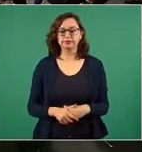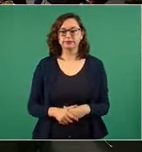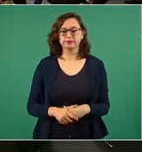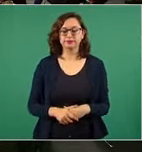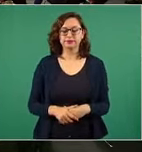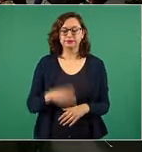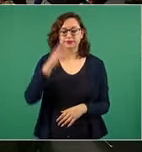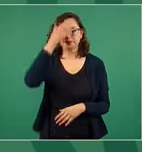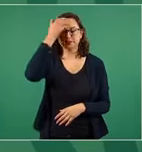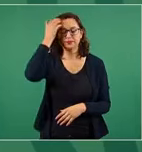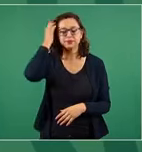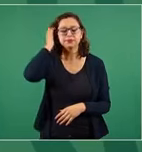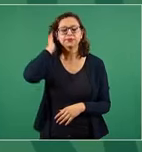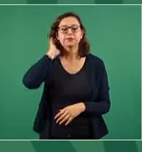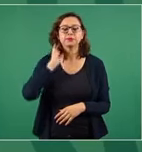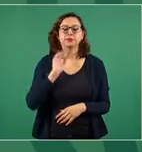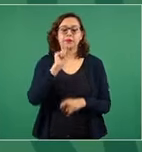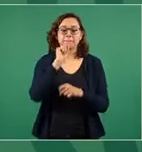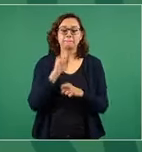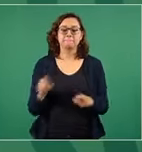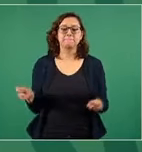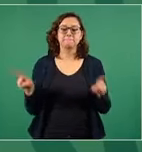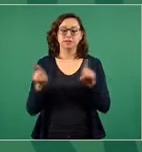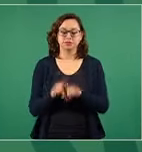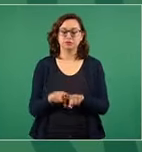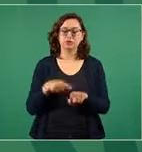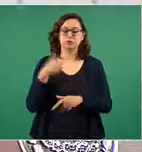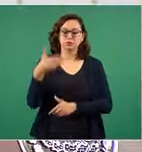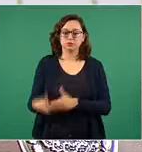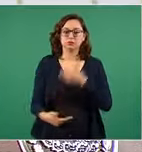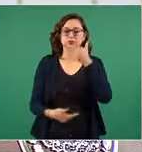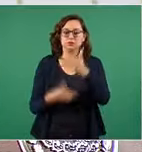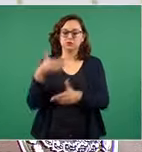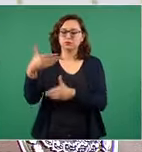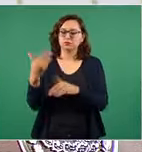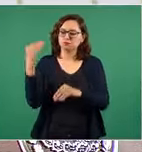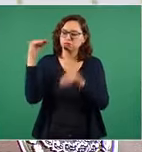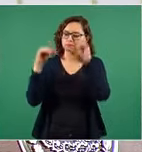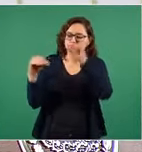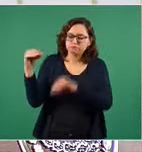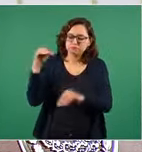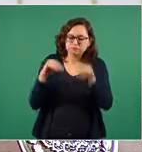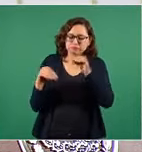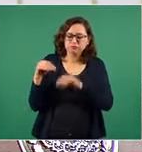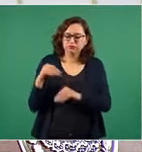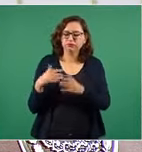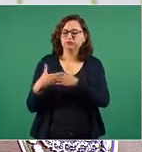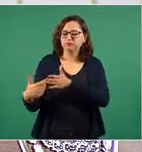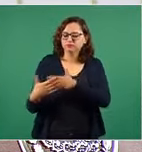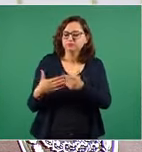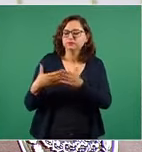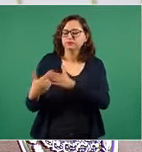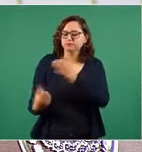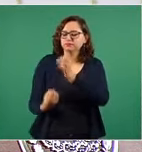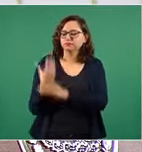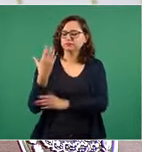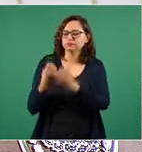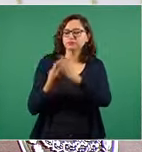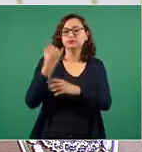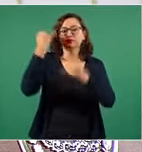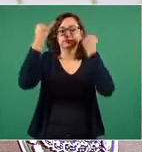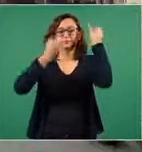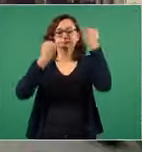actualizando con la opinión de todos, que todos